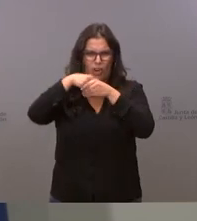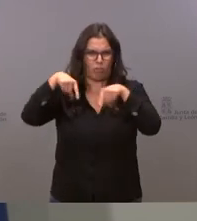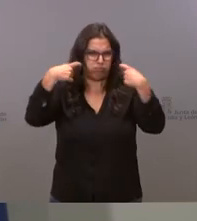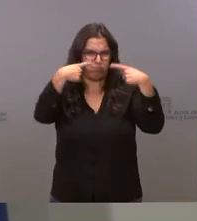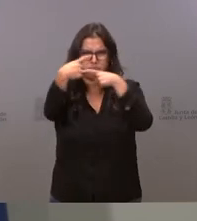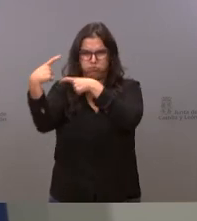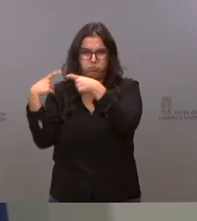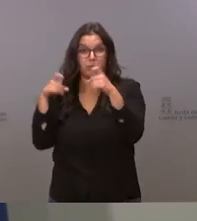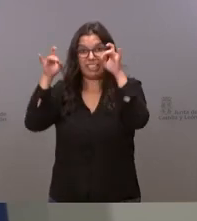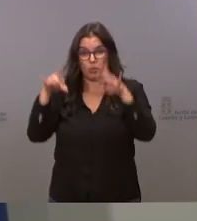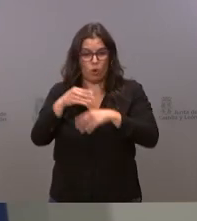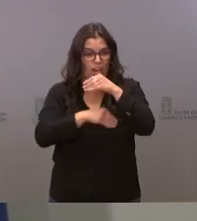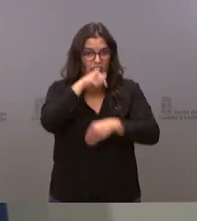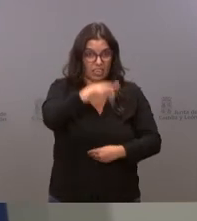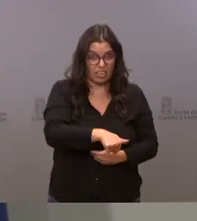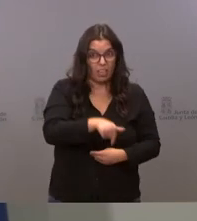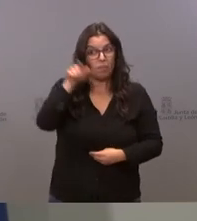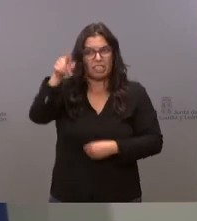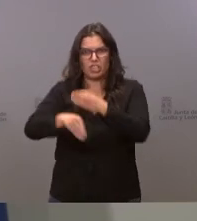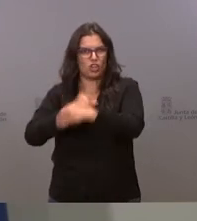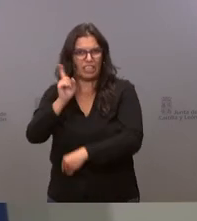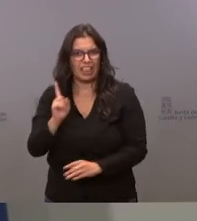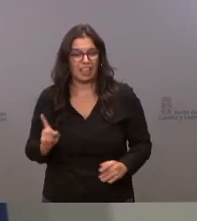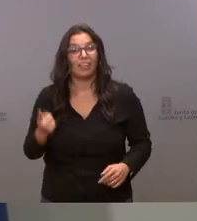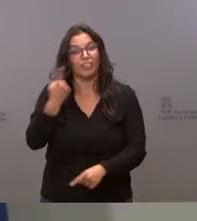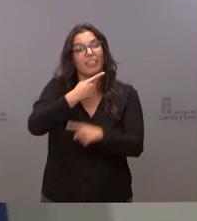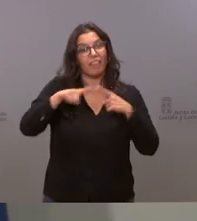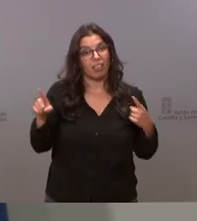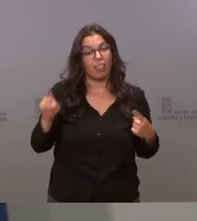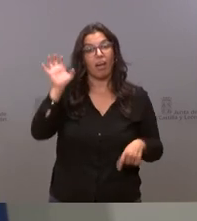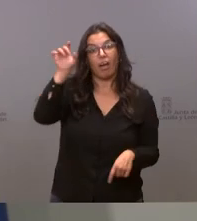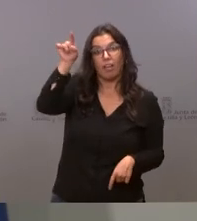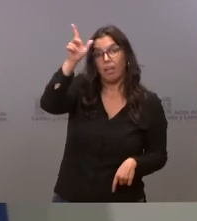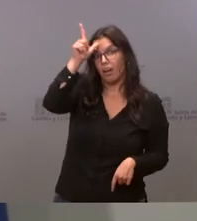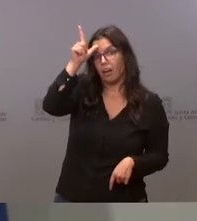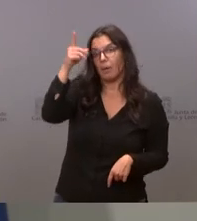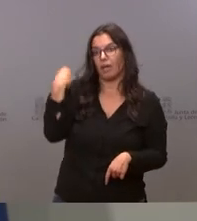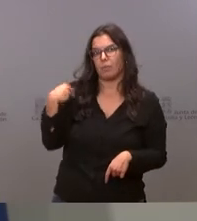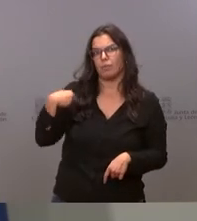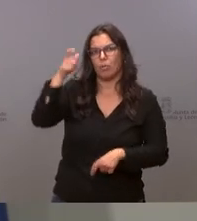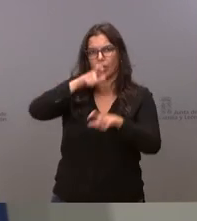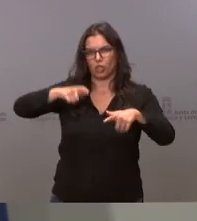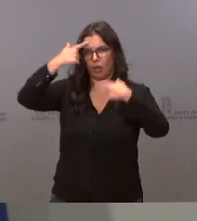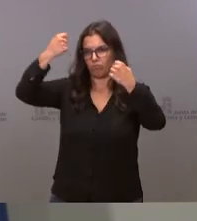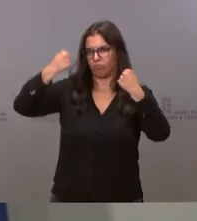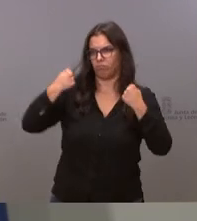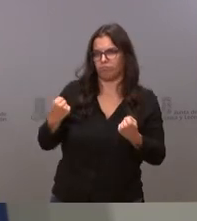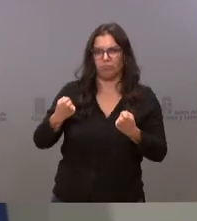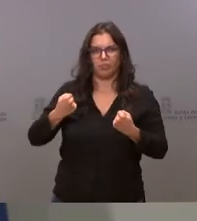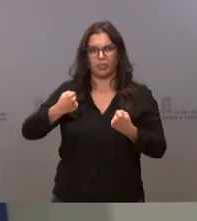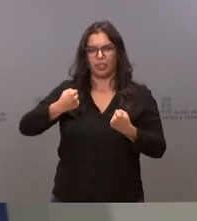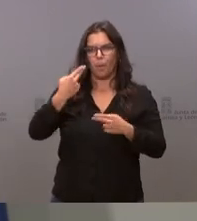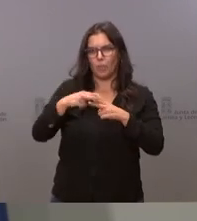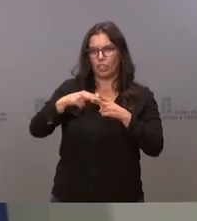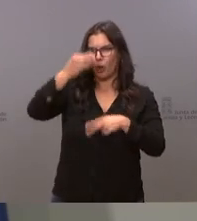lo mismo que está ocurriendo aquí es la diferencia en donde hay grandes estadistas donde hay políticos que piensan en su nación